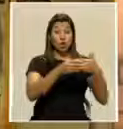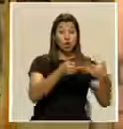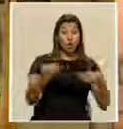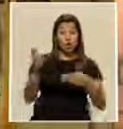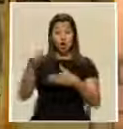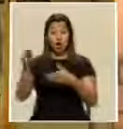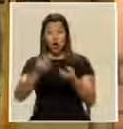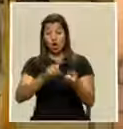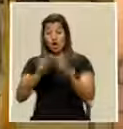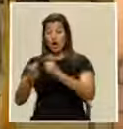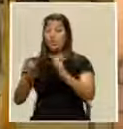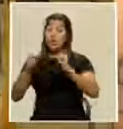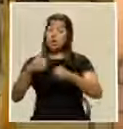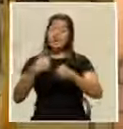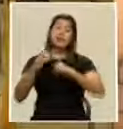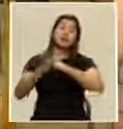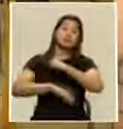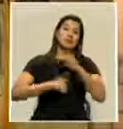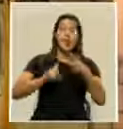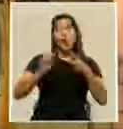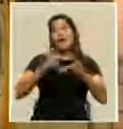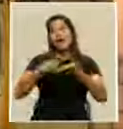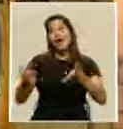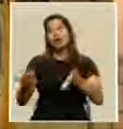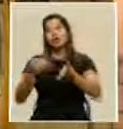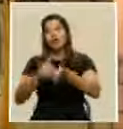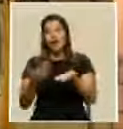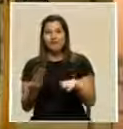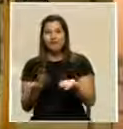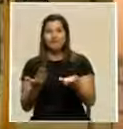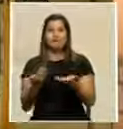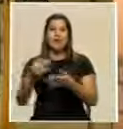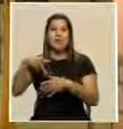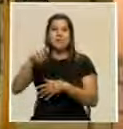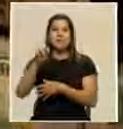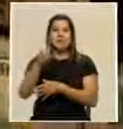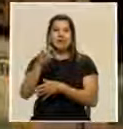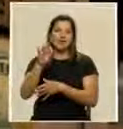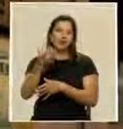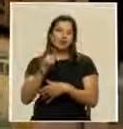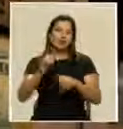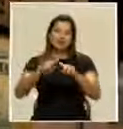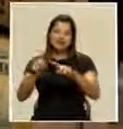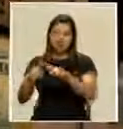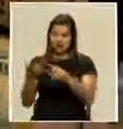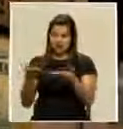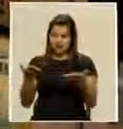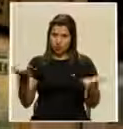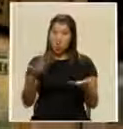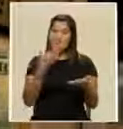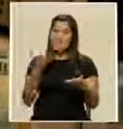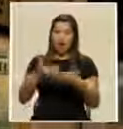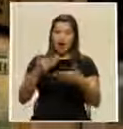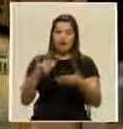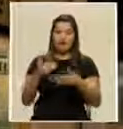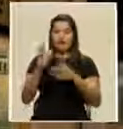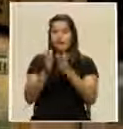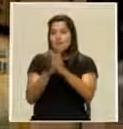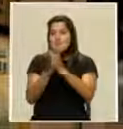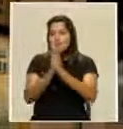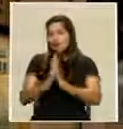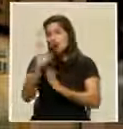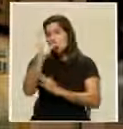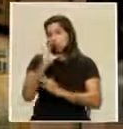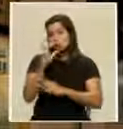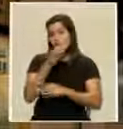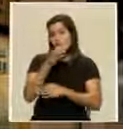Solo en el mes de octubre el Banco Central intervino con 150 millones de dólares para evitar un cambio abrupto en el tipo de cambio. La